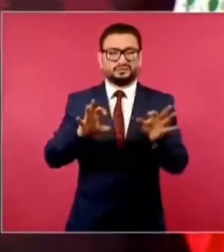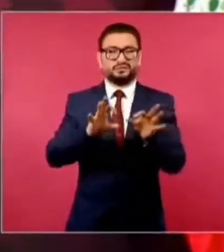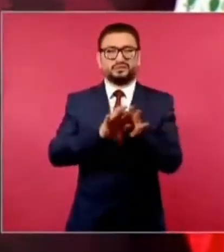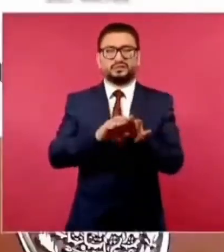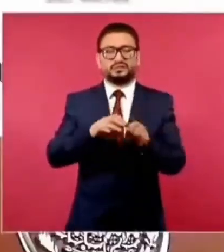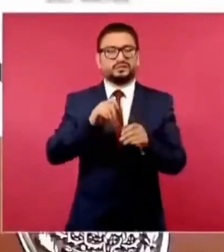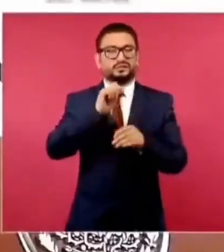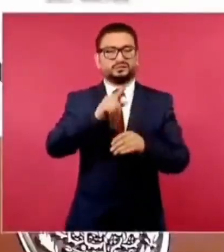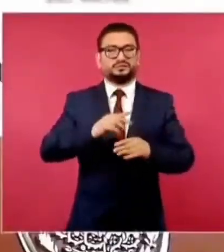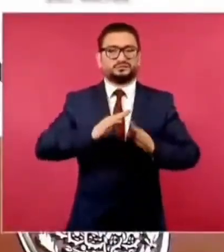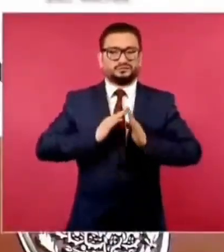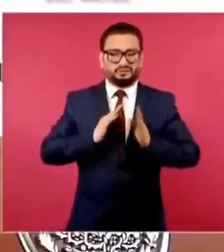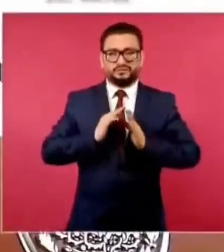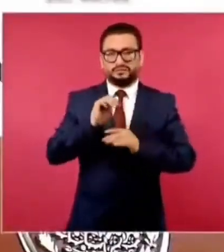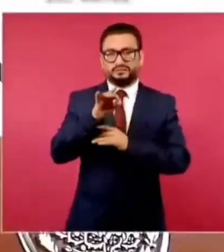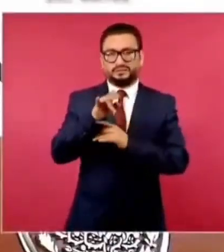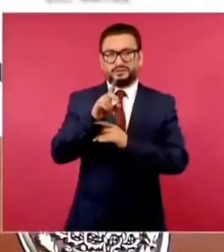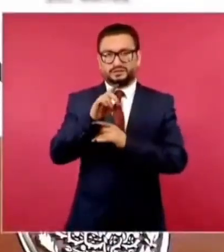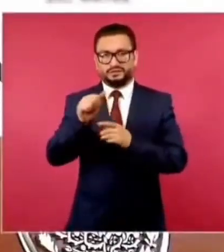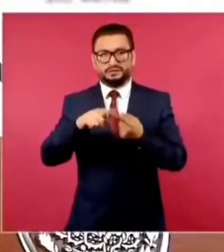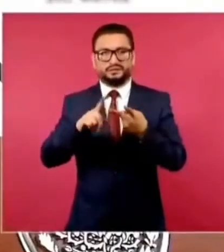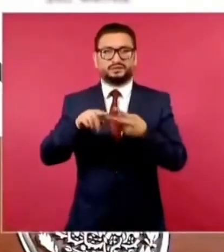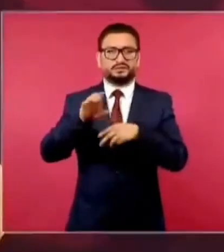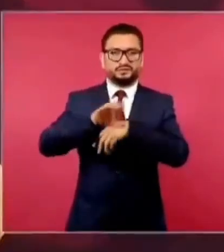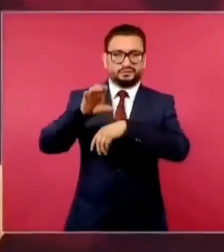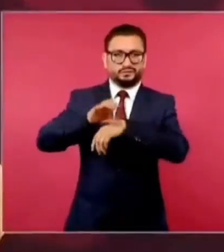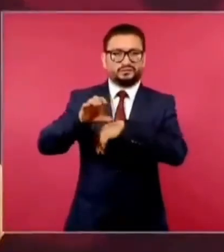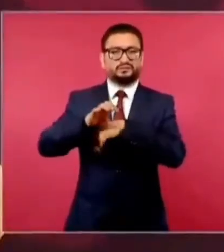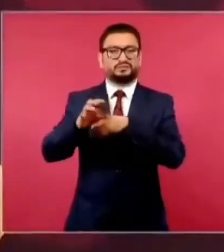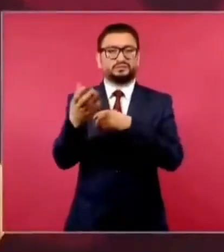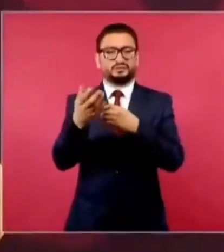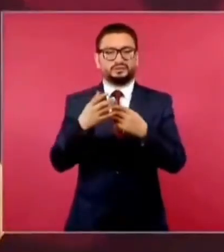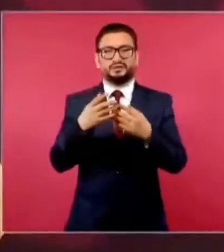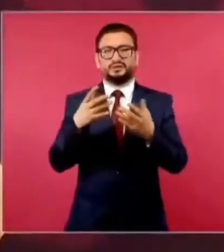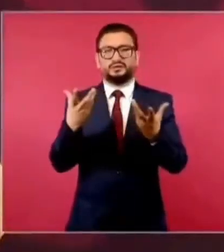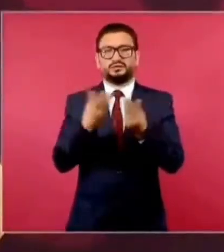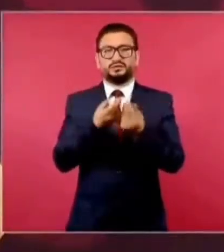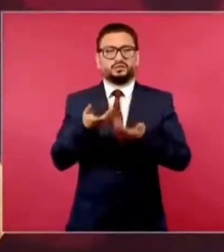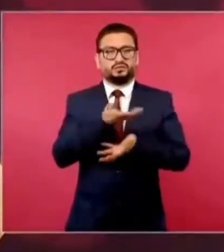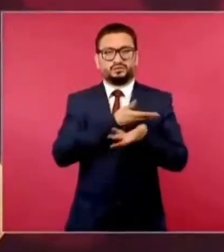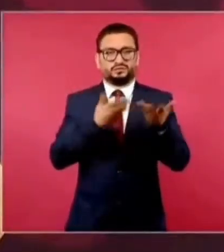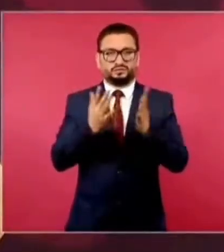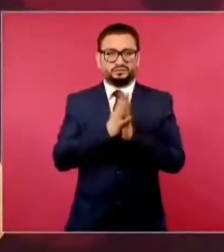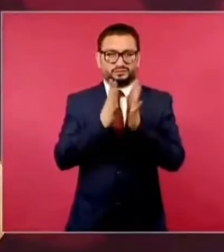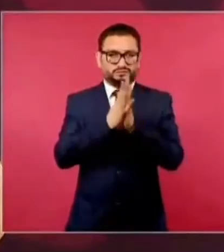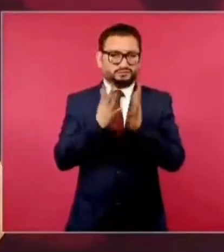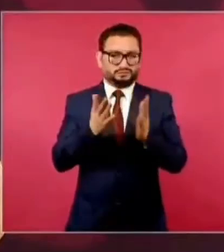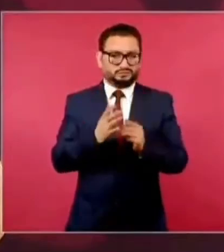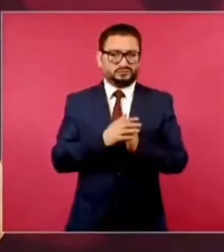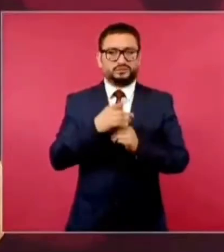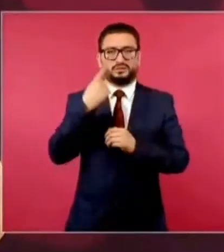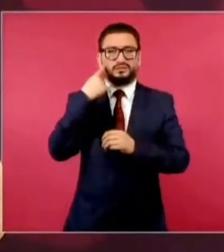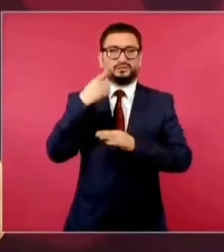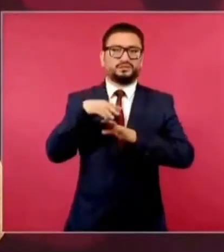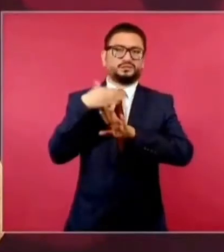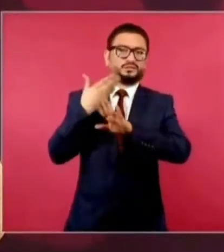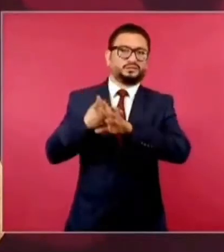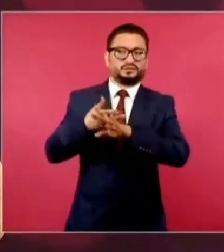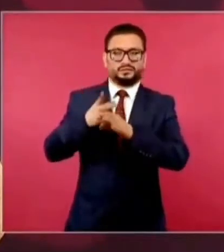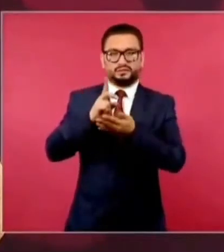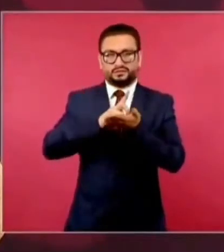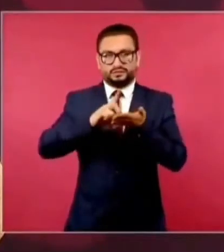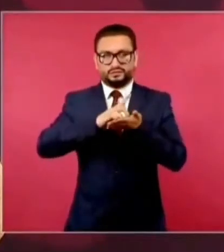Mérida, el Plan Colombia, cooperación contra las drogas,